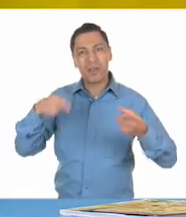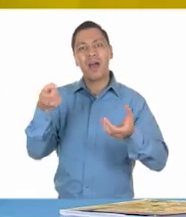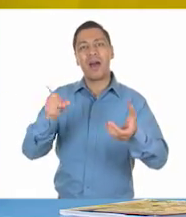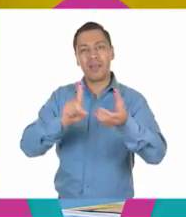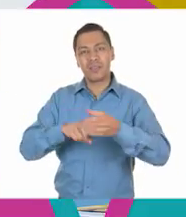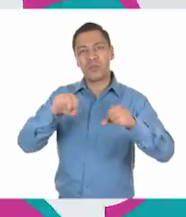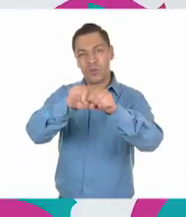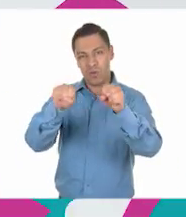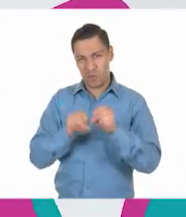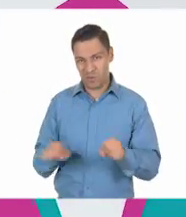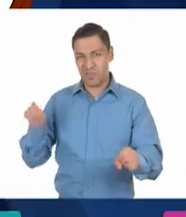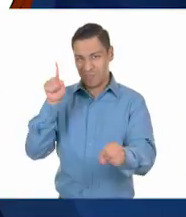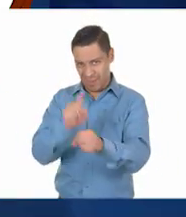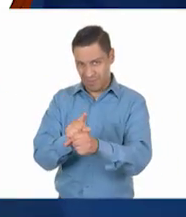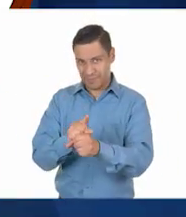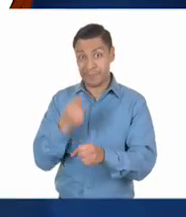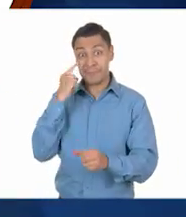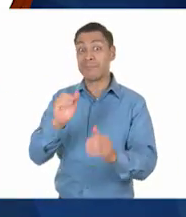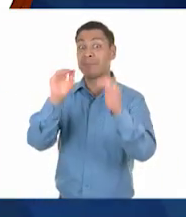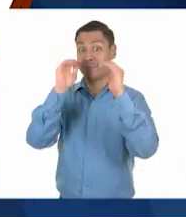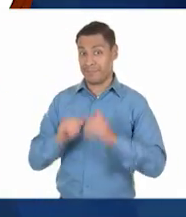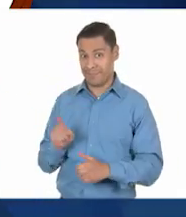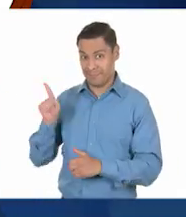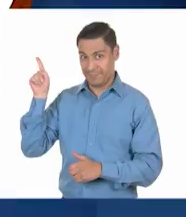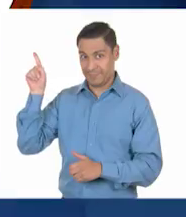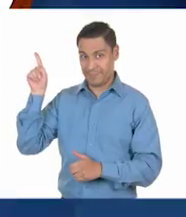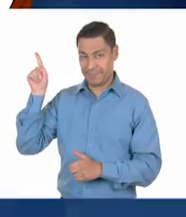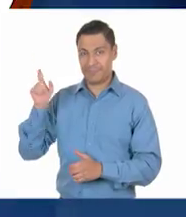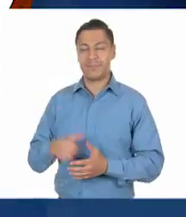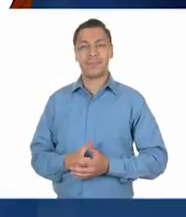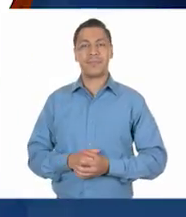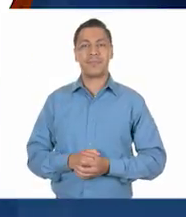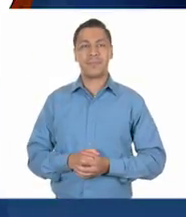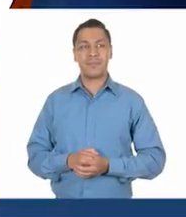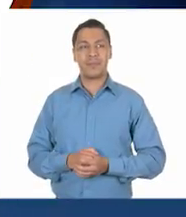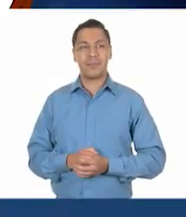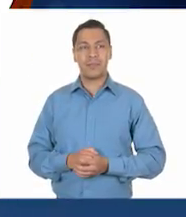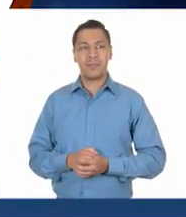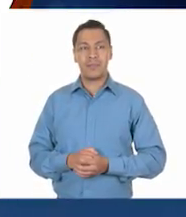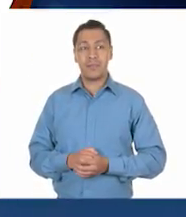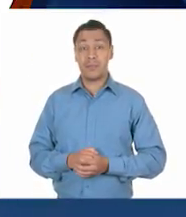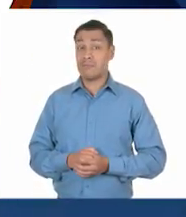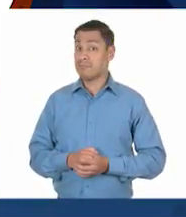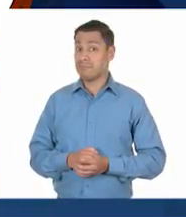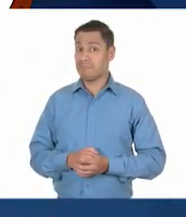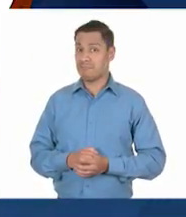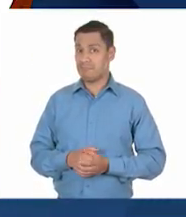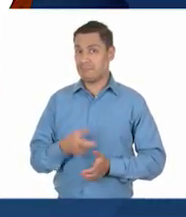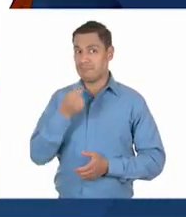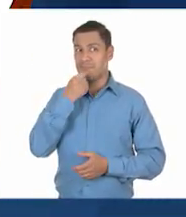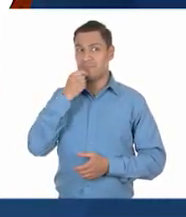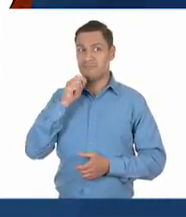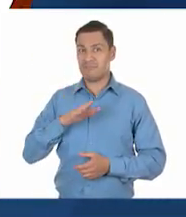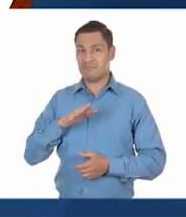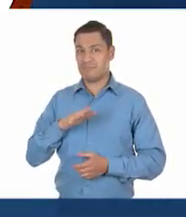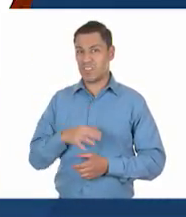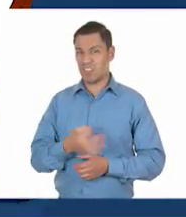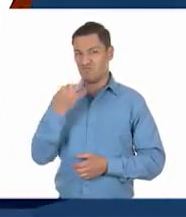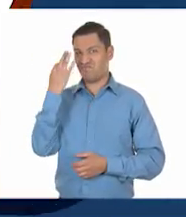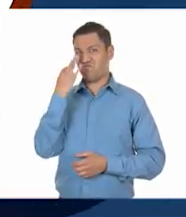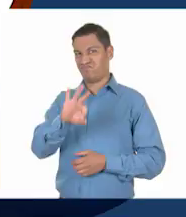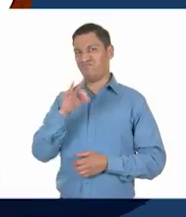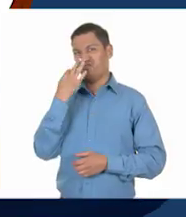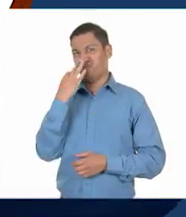Pero vamos a ver nuestra siguiente imagen, ¿por qué? A ver. ¡Wow! Esa niña se ve que está diciendo cosas